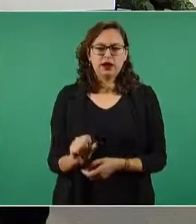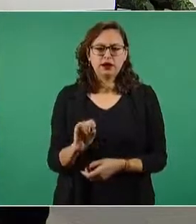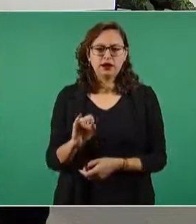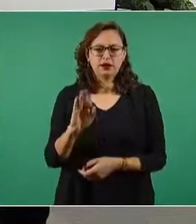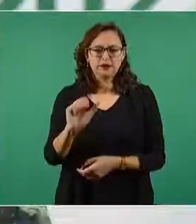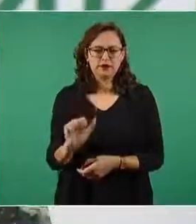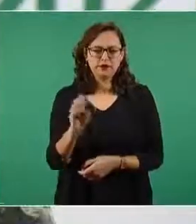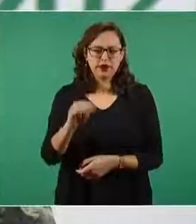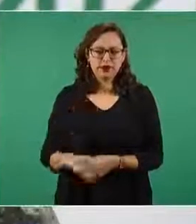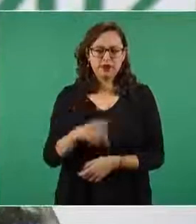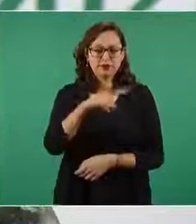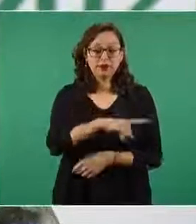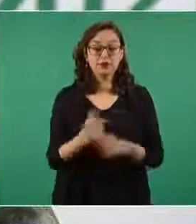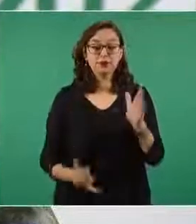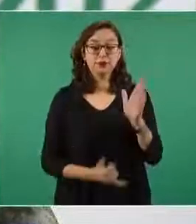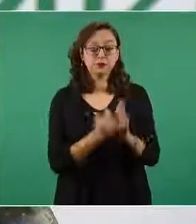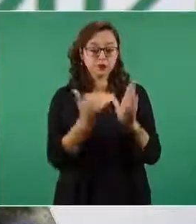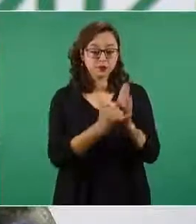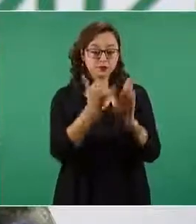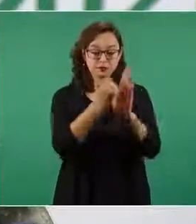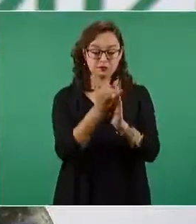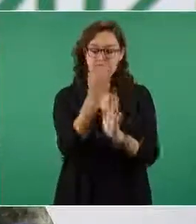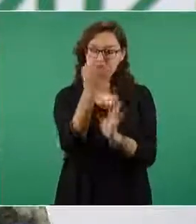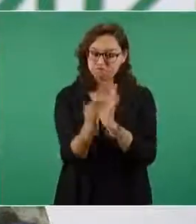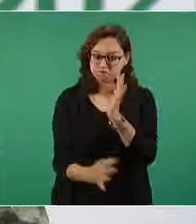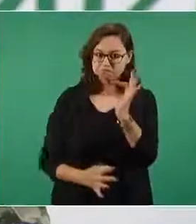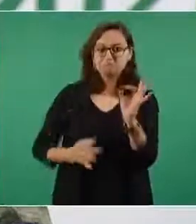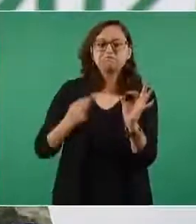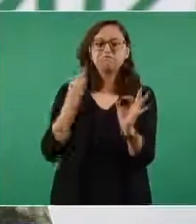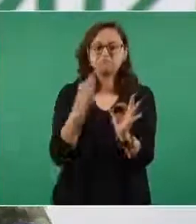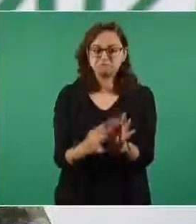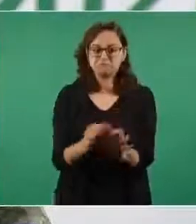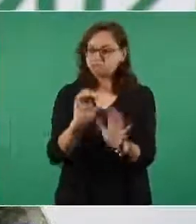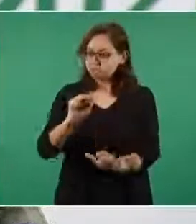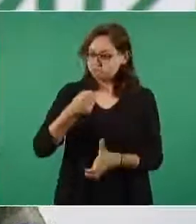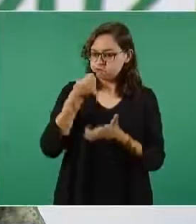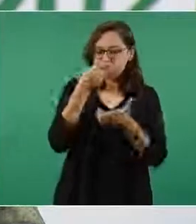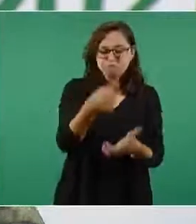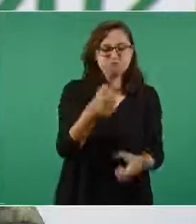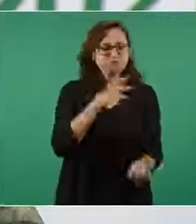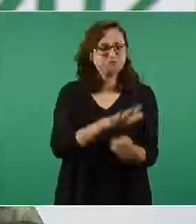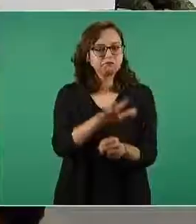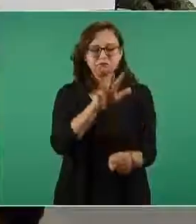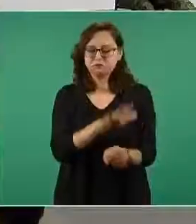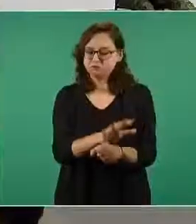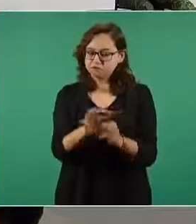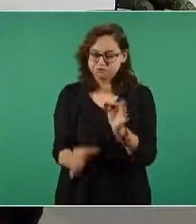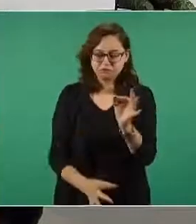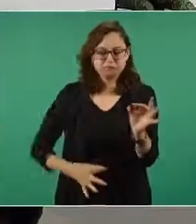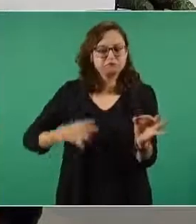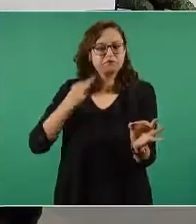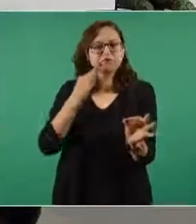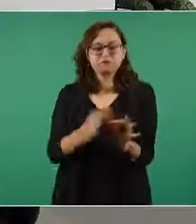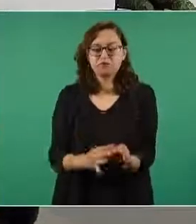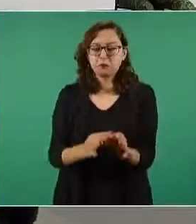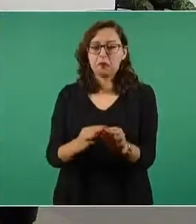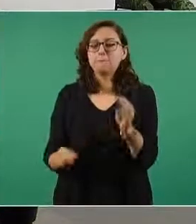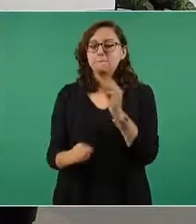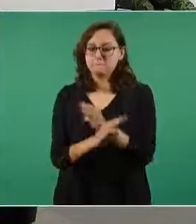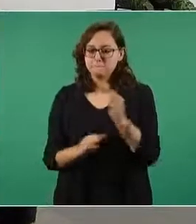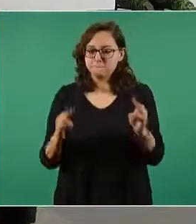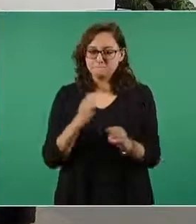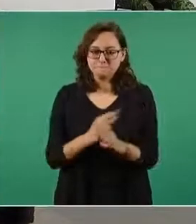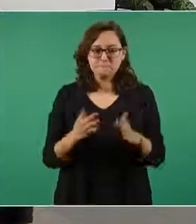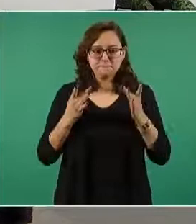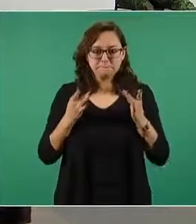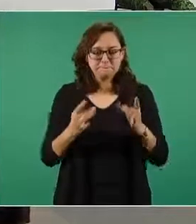construida y terminada en tiempo y forma y dentro del presupuesto autorizado empleando los mejores materiales de